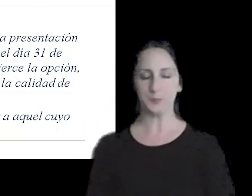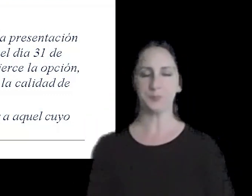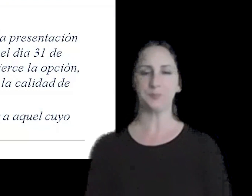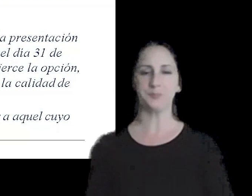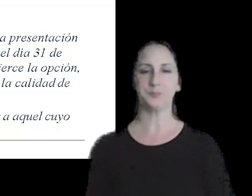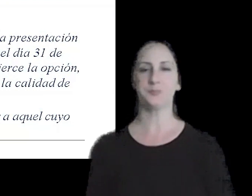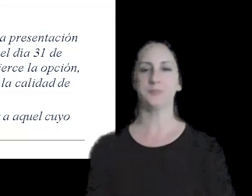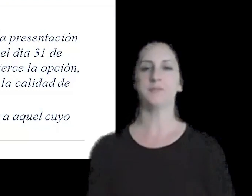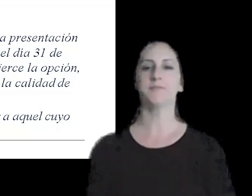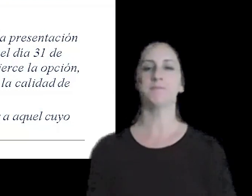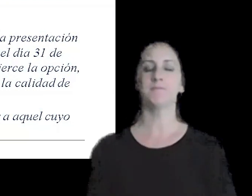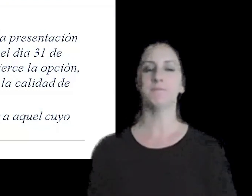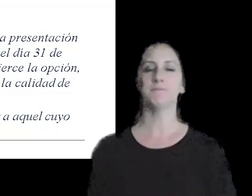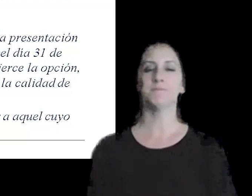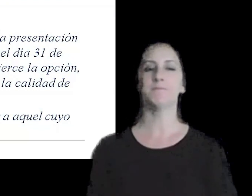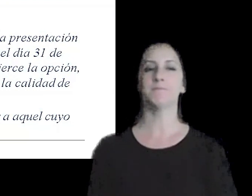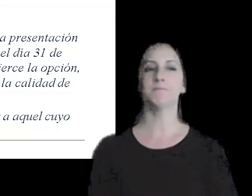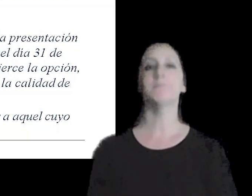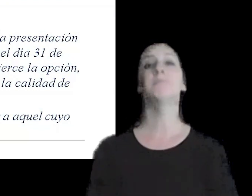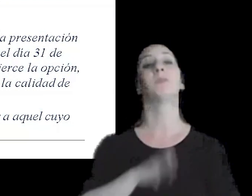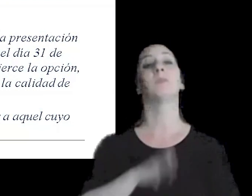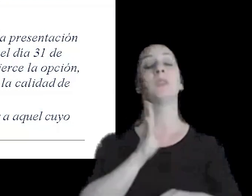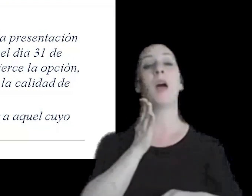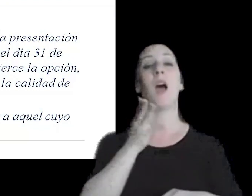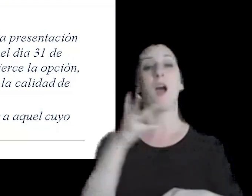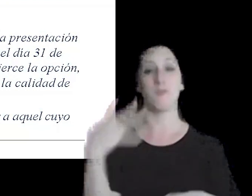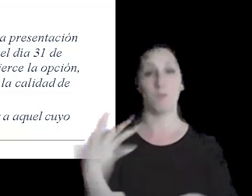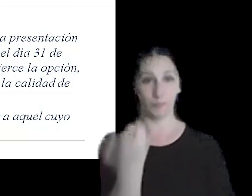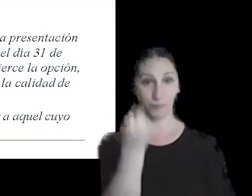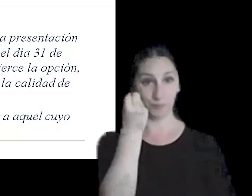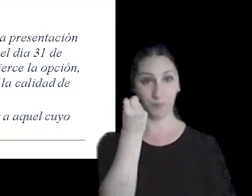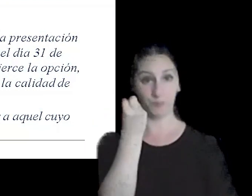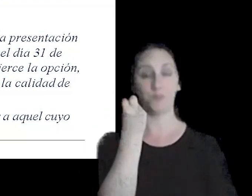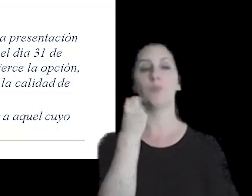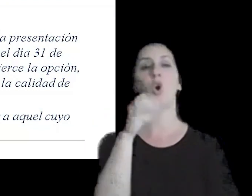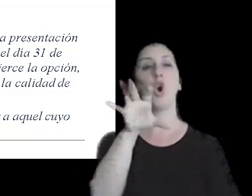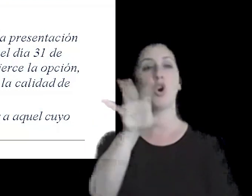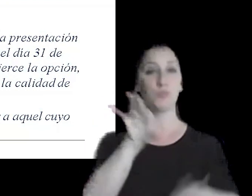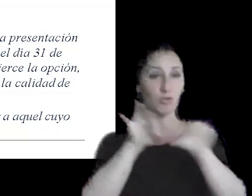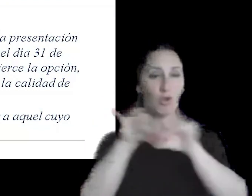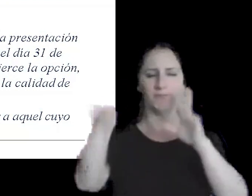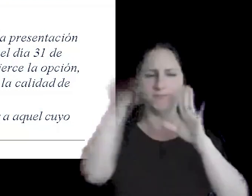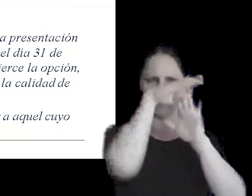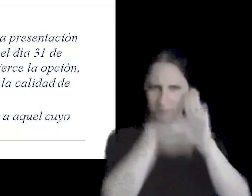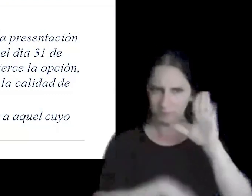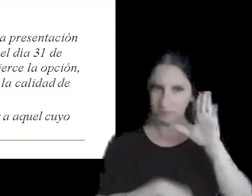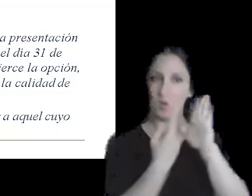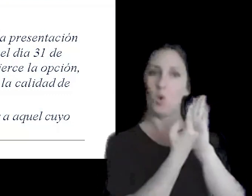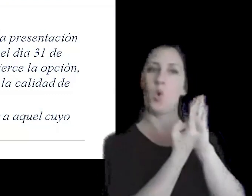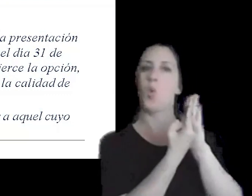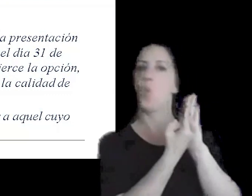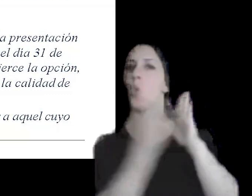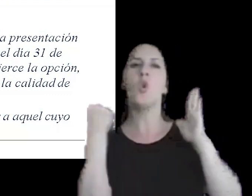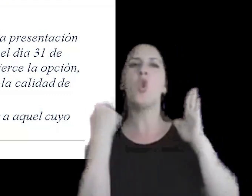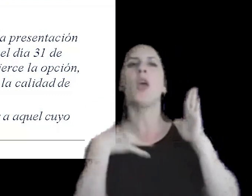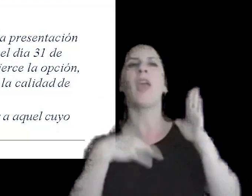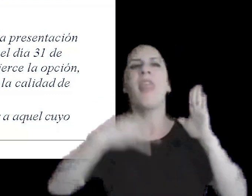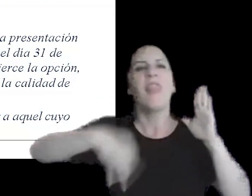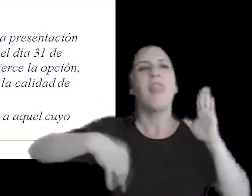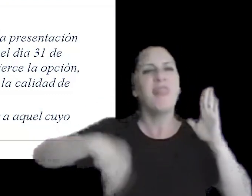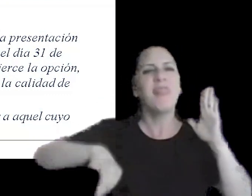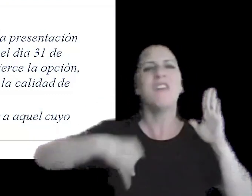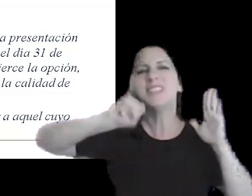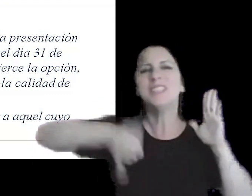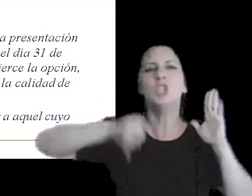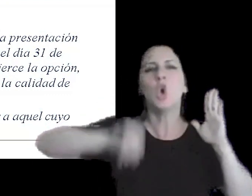acceder a esta opción una de las condiciones es no tener incumplimientos en las